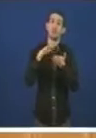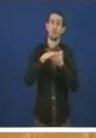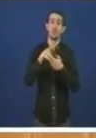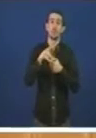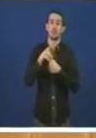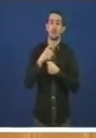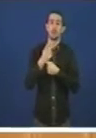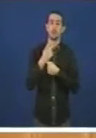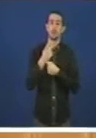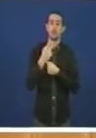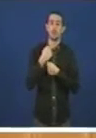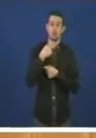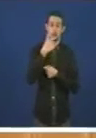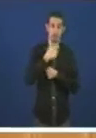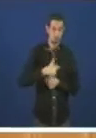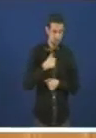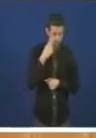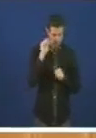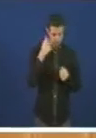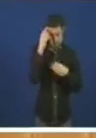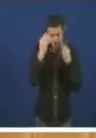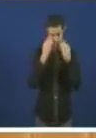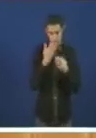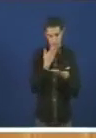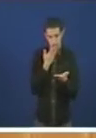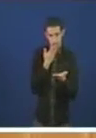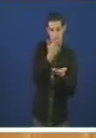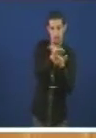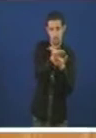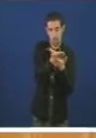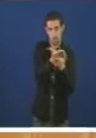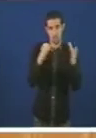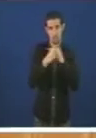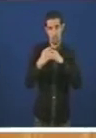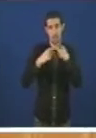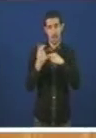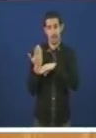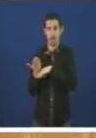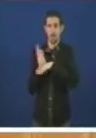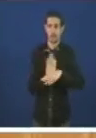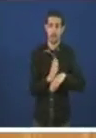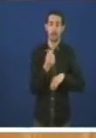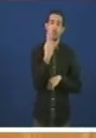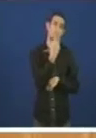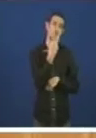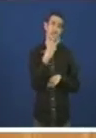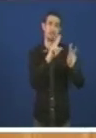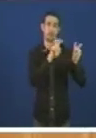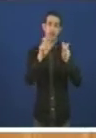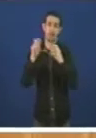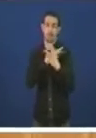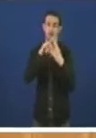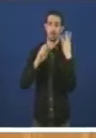unha devía preguntarse na moción que presenta o BNH, que basicamente pide dúas cuestións, ou tres. Unha,